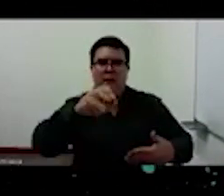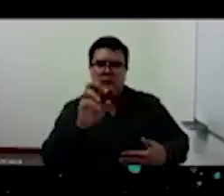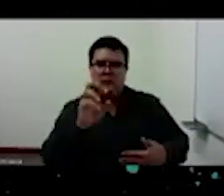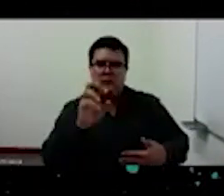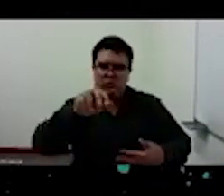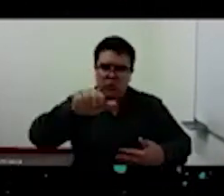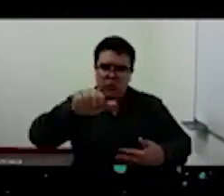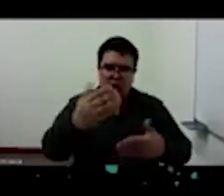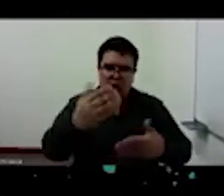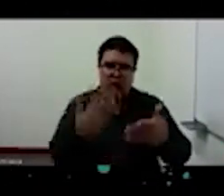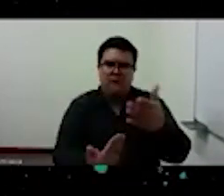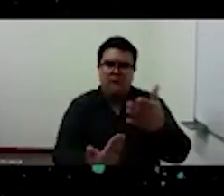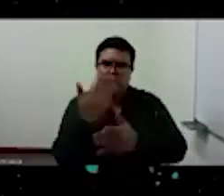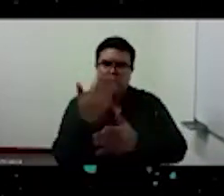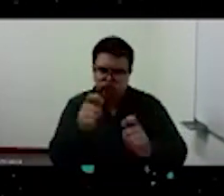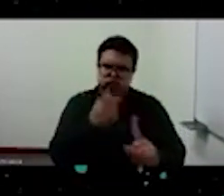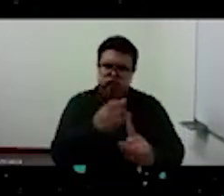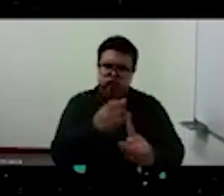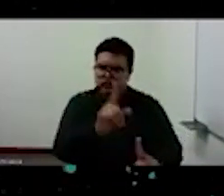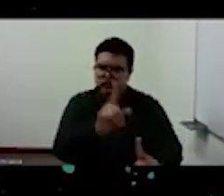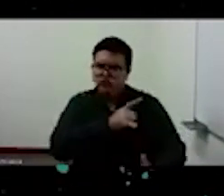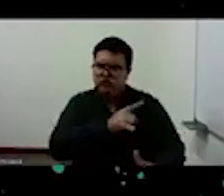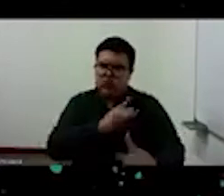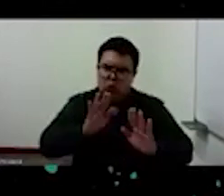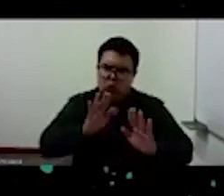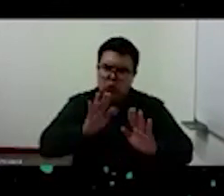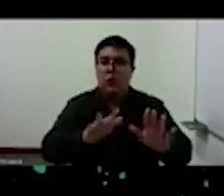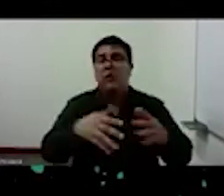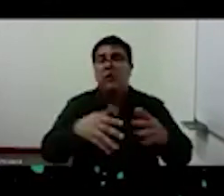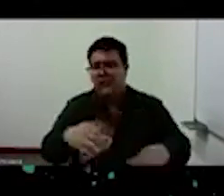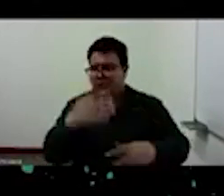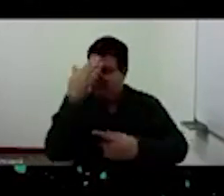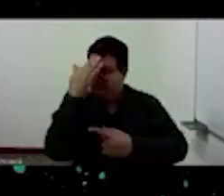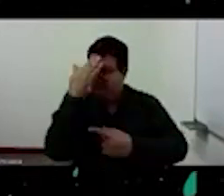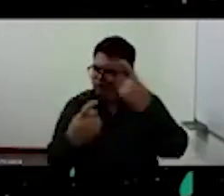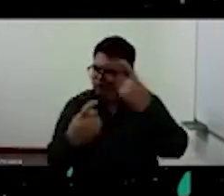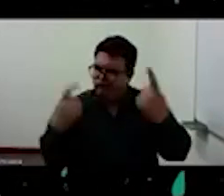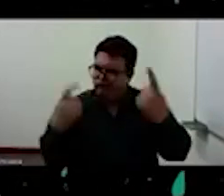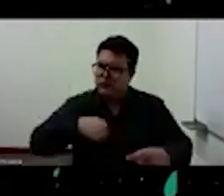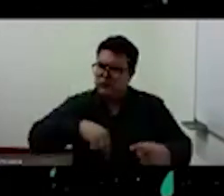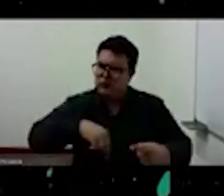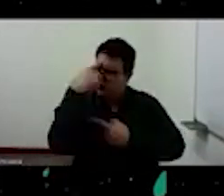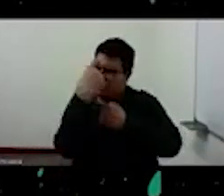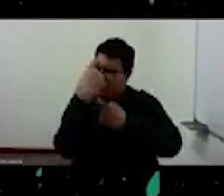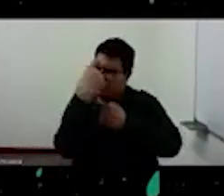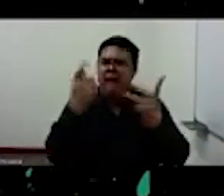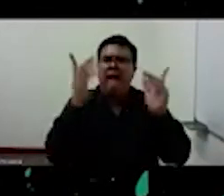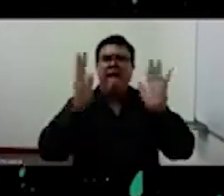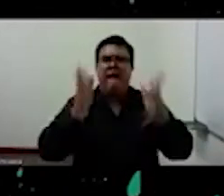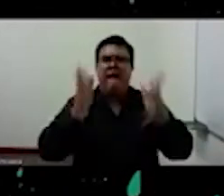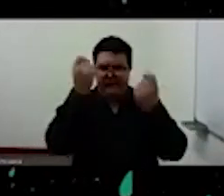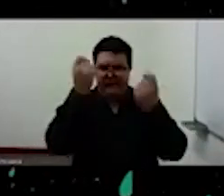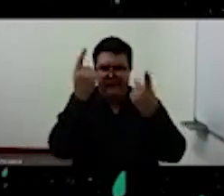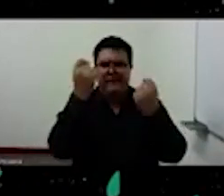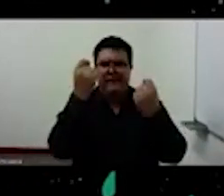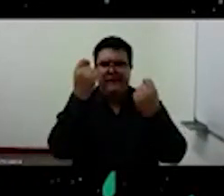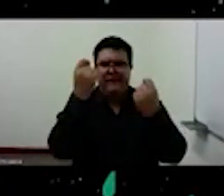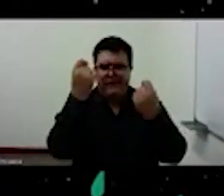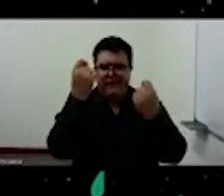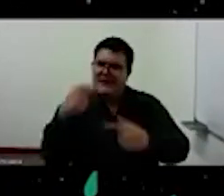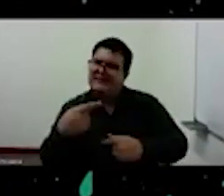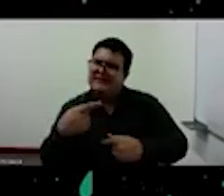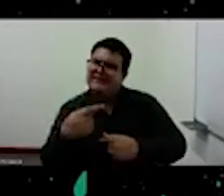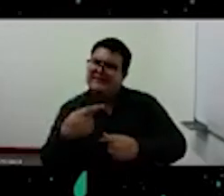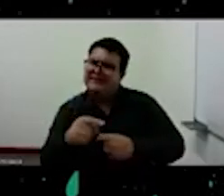Entonces tenemos que analizar, comprender qué fue, qué ha